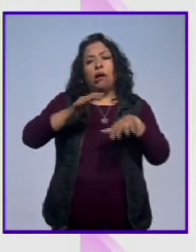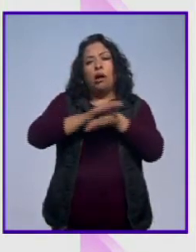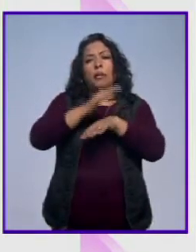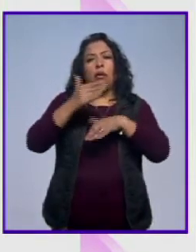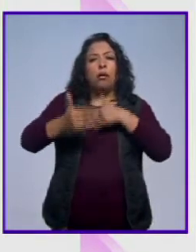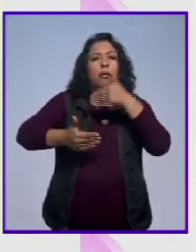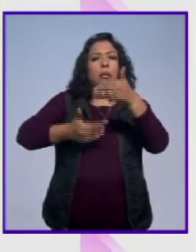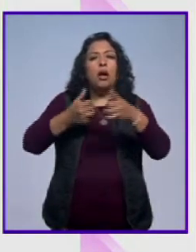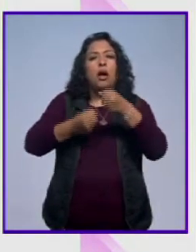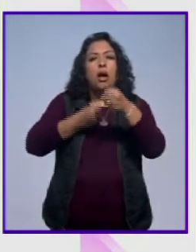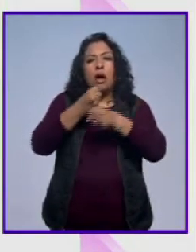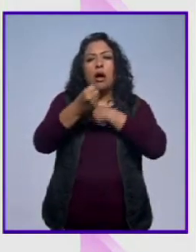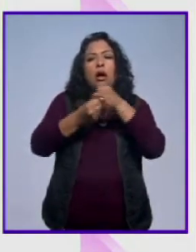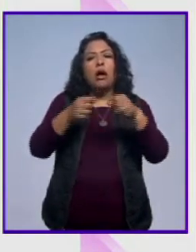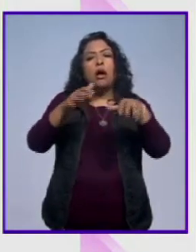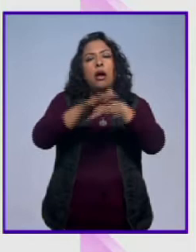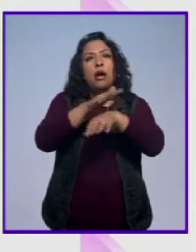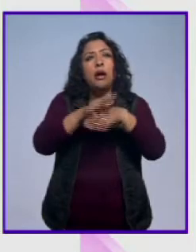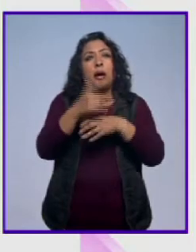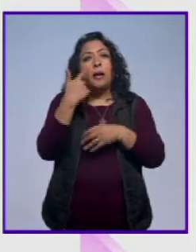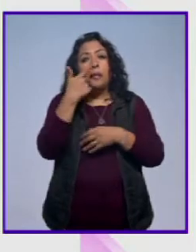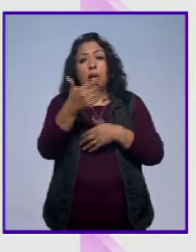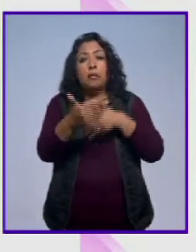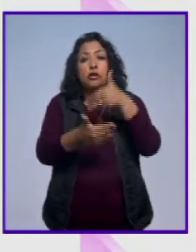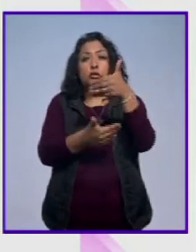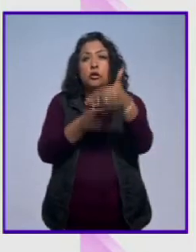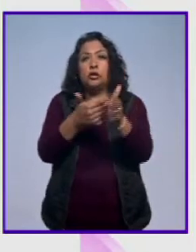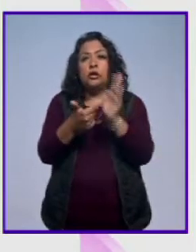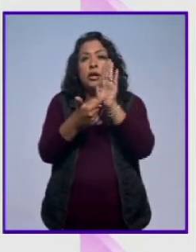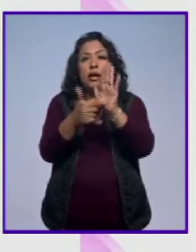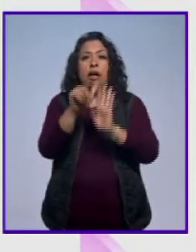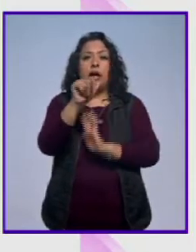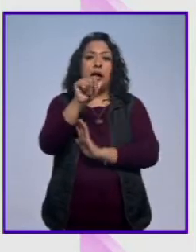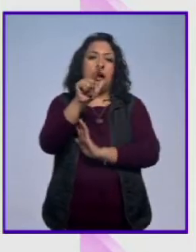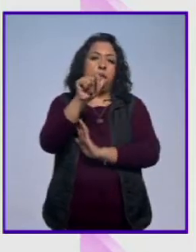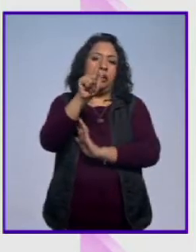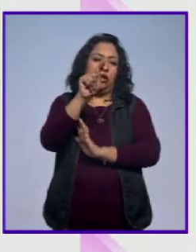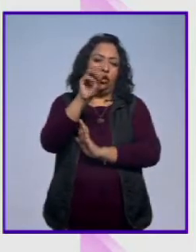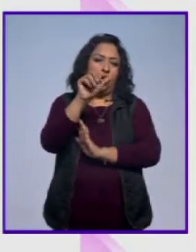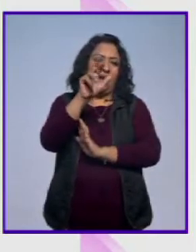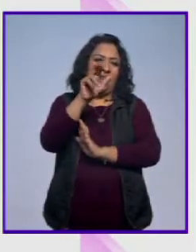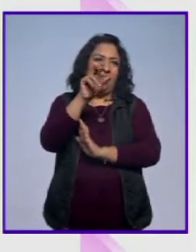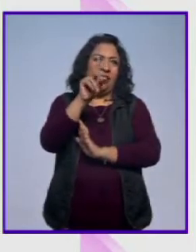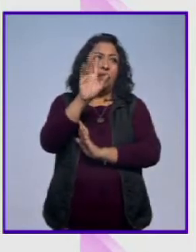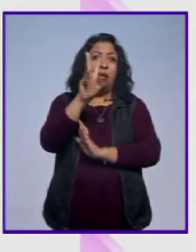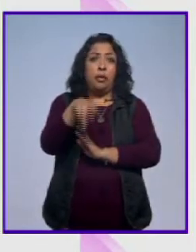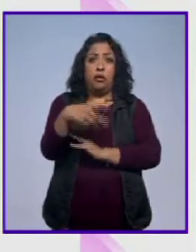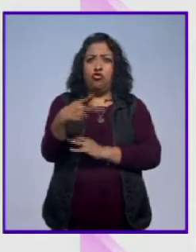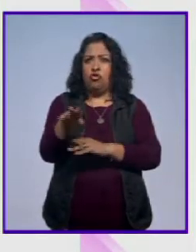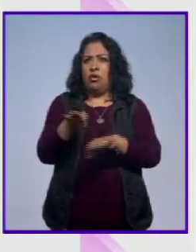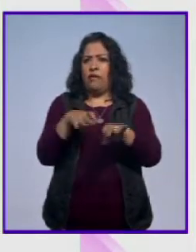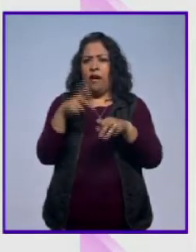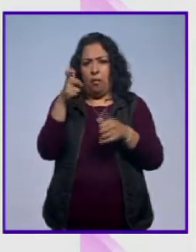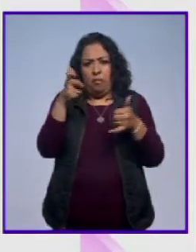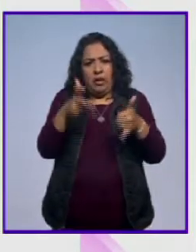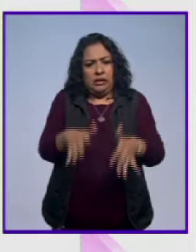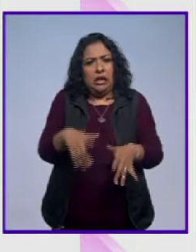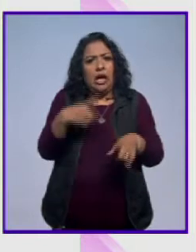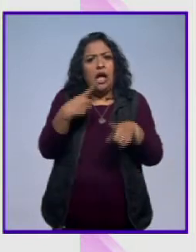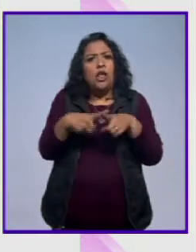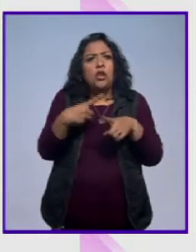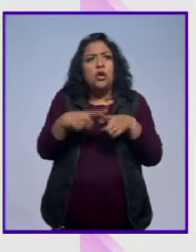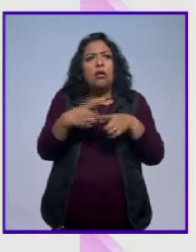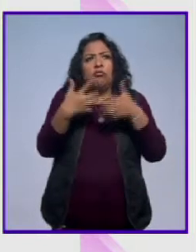el paso de los años y ahora vemos, por ejemplo, este proceso que nos muestra Alberto Arán de la nota, es un arduo trabajo que tienen que realizar,